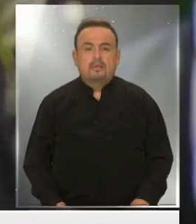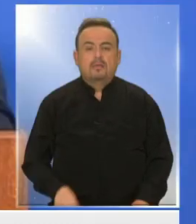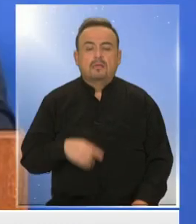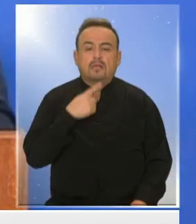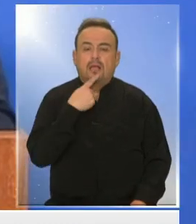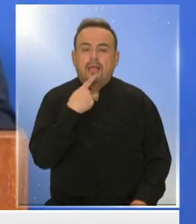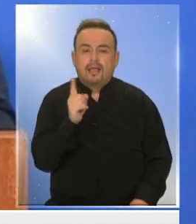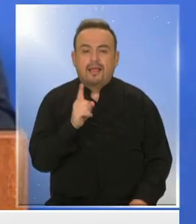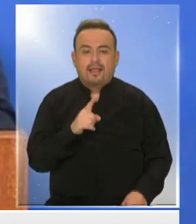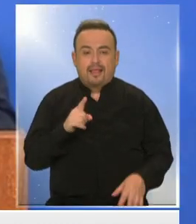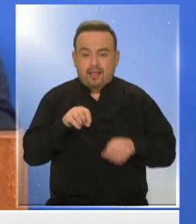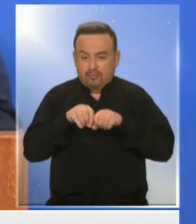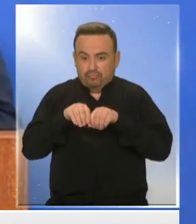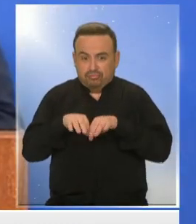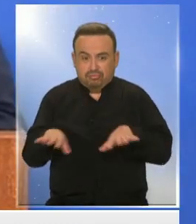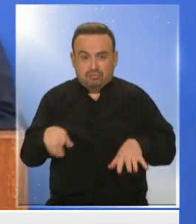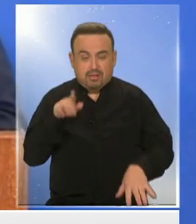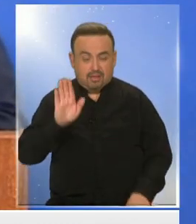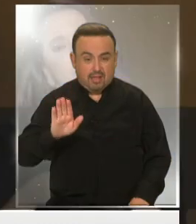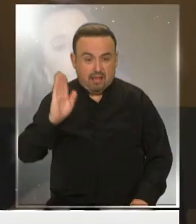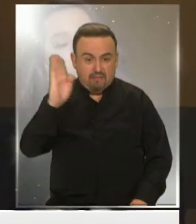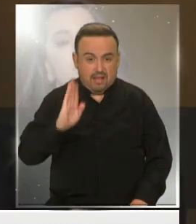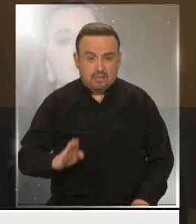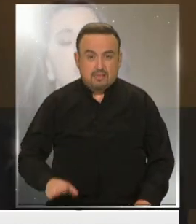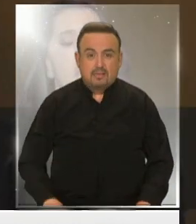desde el inicio de la pandemia de COVID-19.